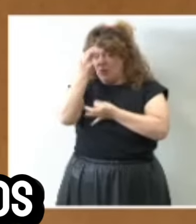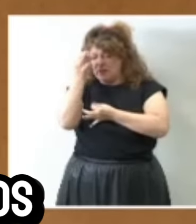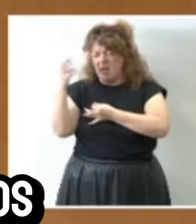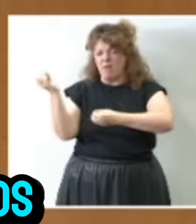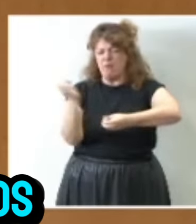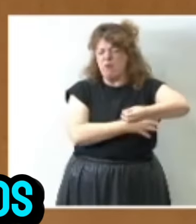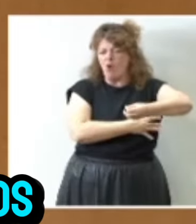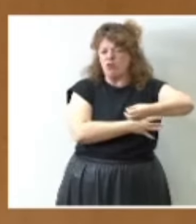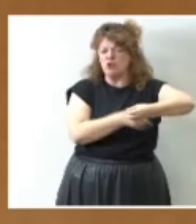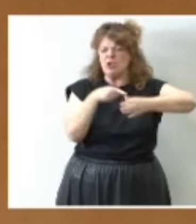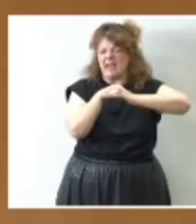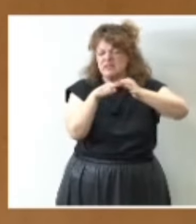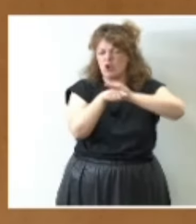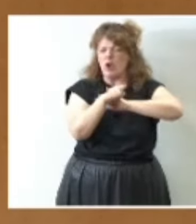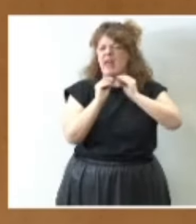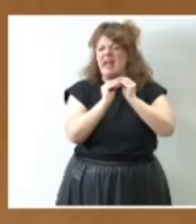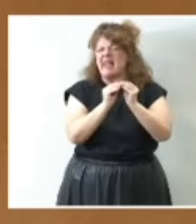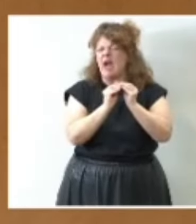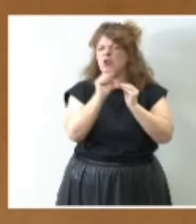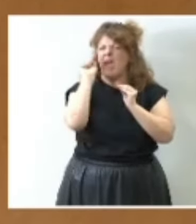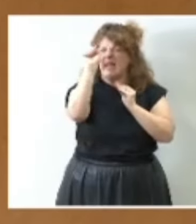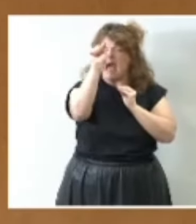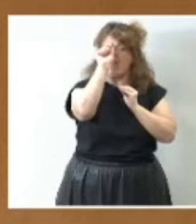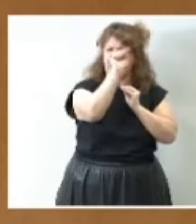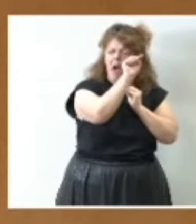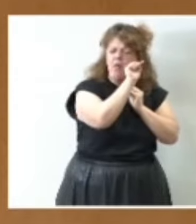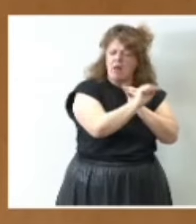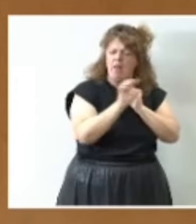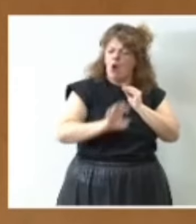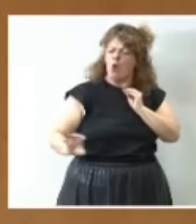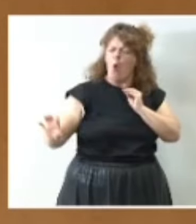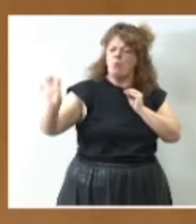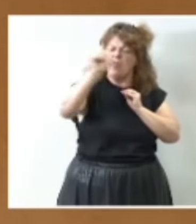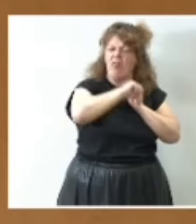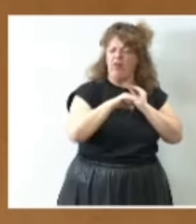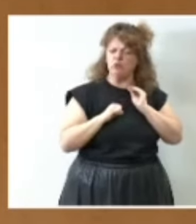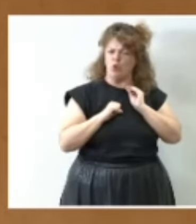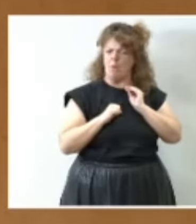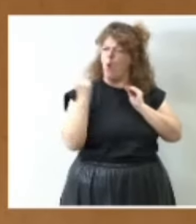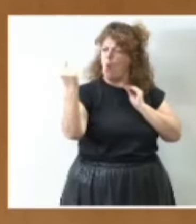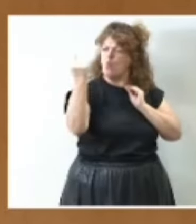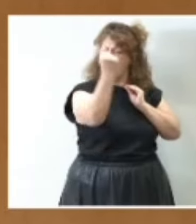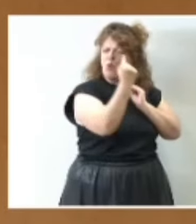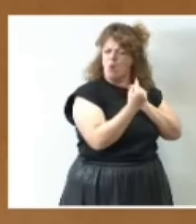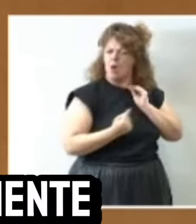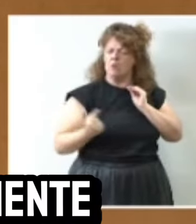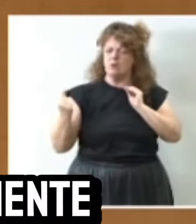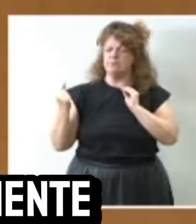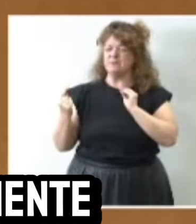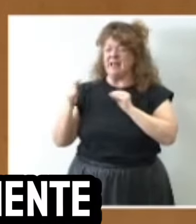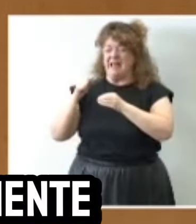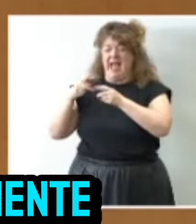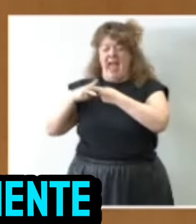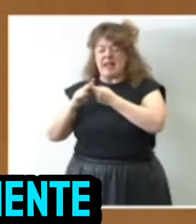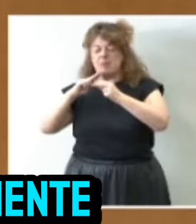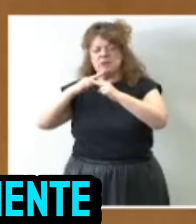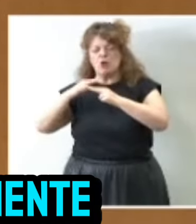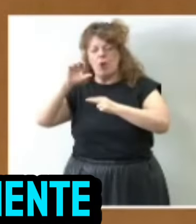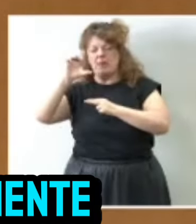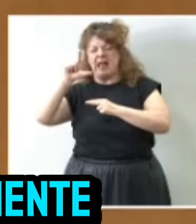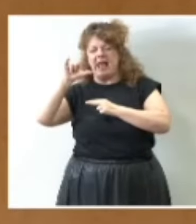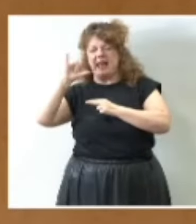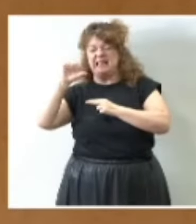fondos gestionados y ejecutados en cada comunidad autónoma esta herramienta ELISA será actualizada